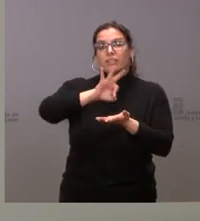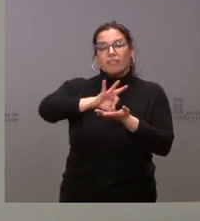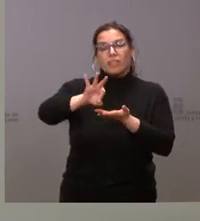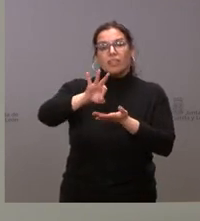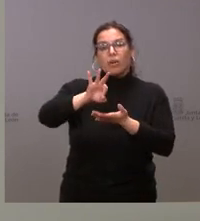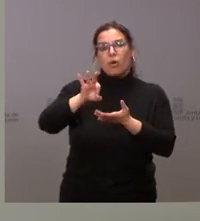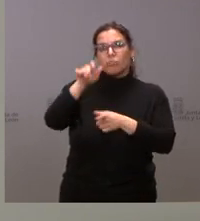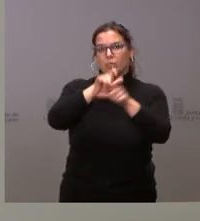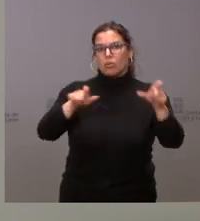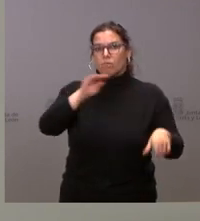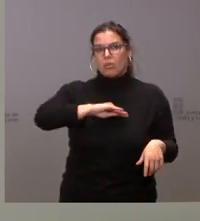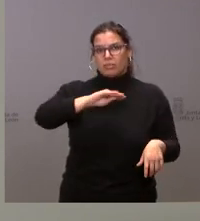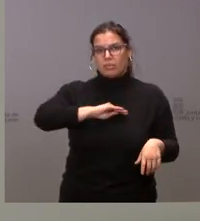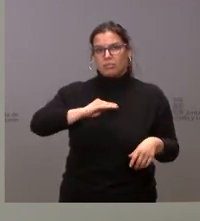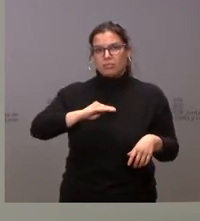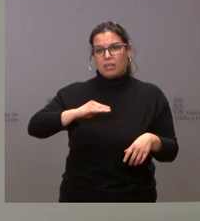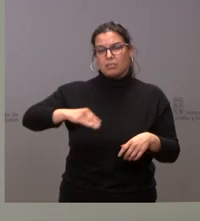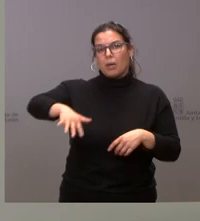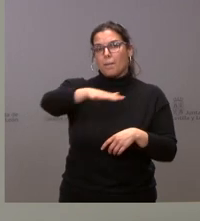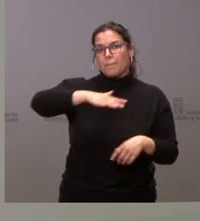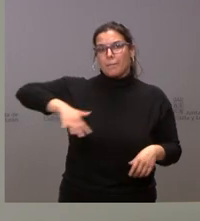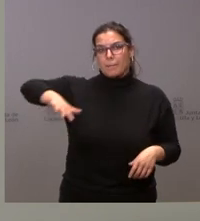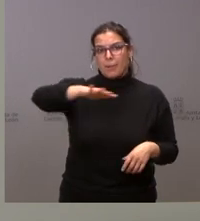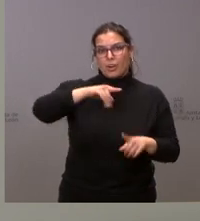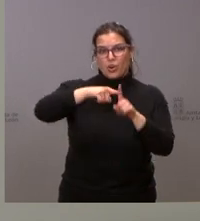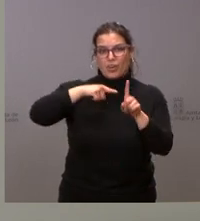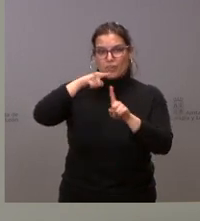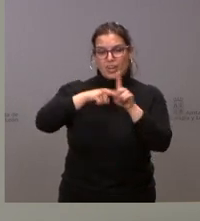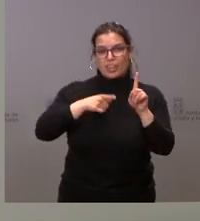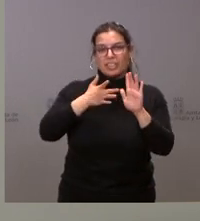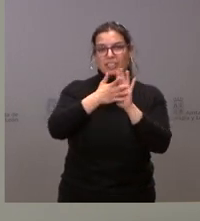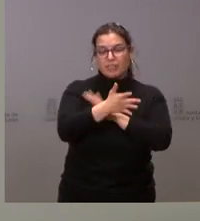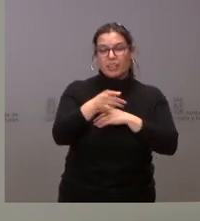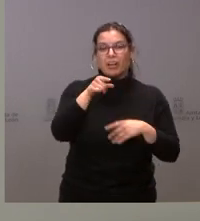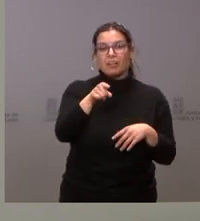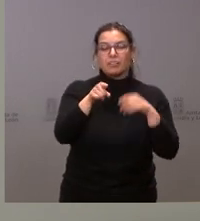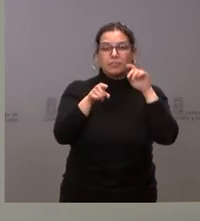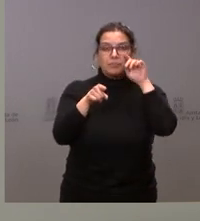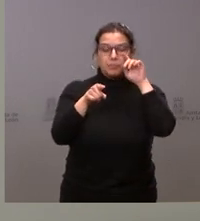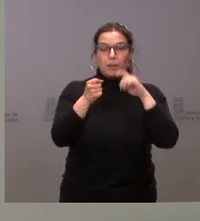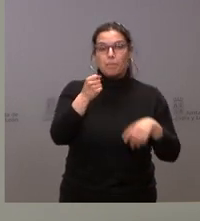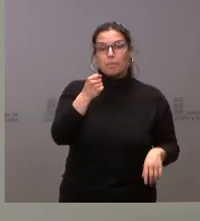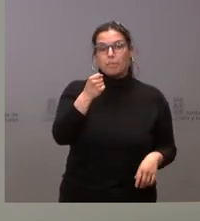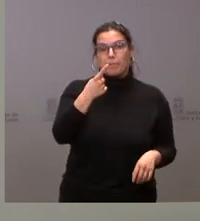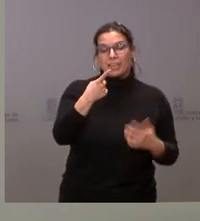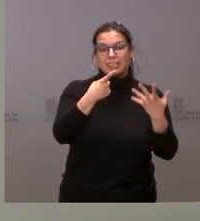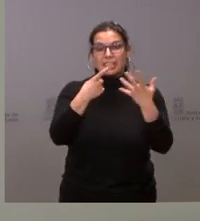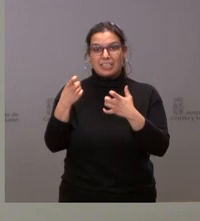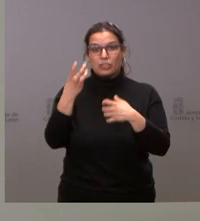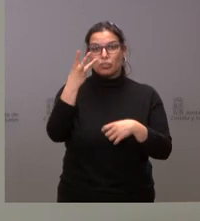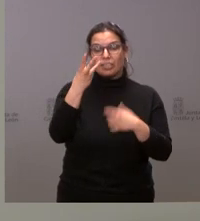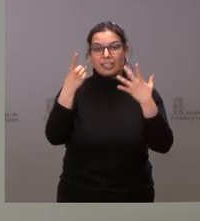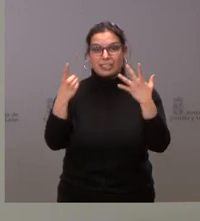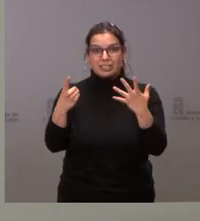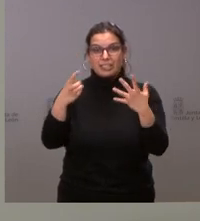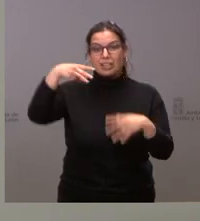parte de la población en esos barrios de referencia. Estamos hablando de un incremento de 1.636